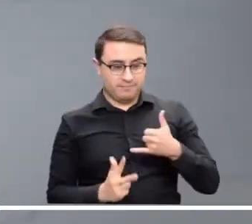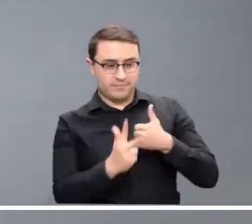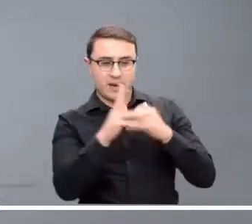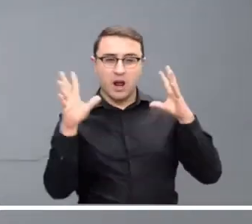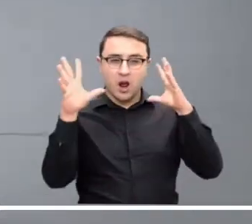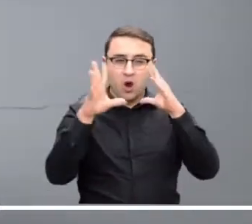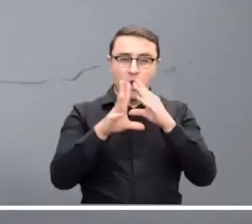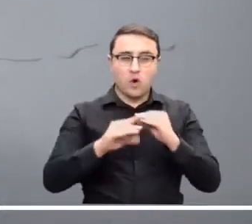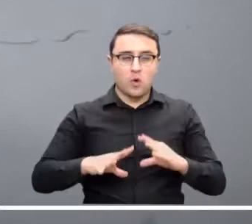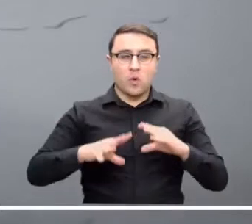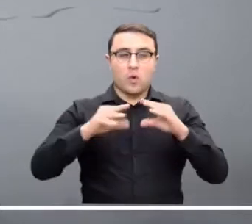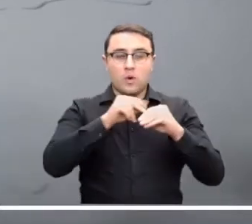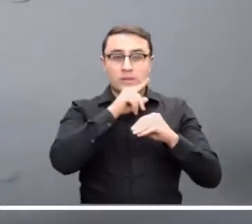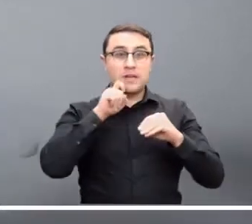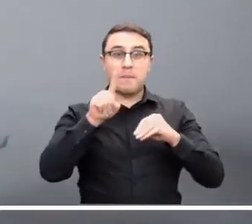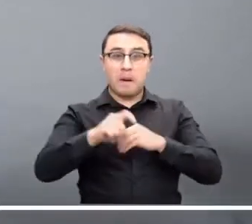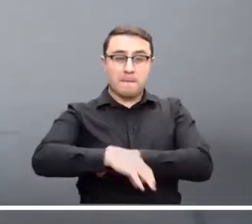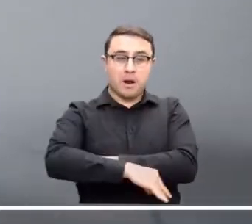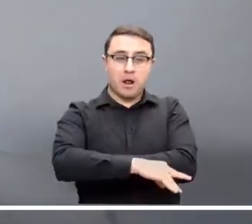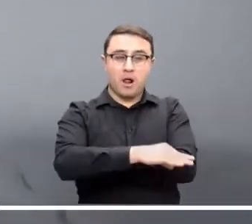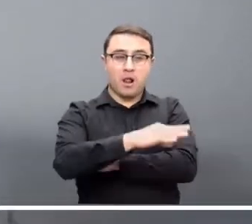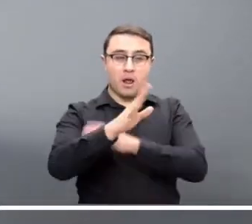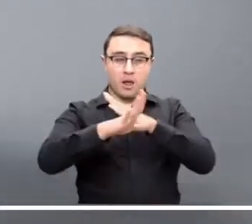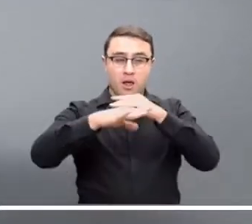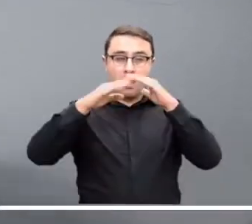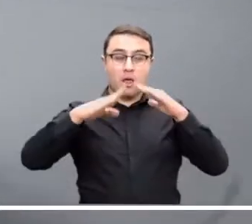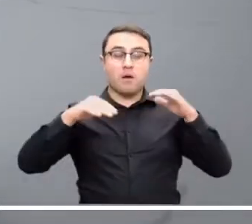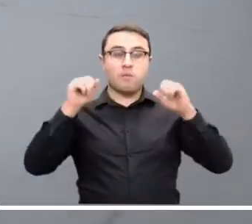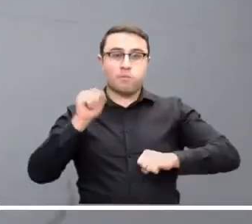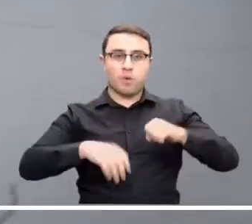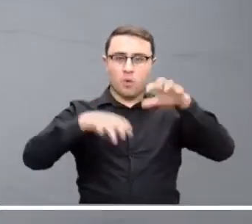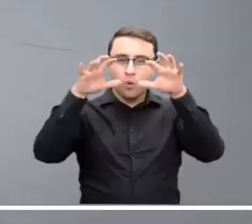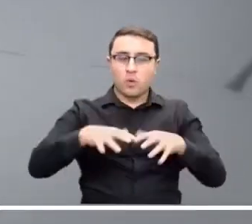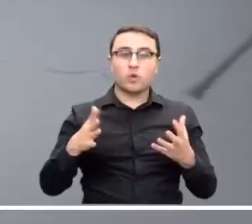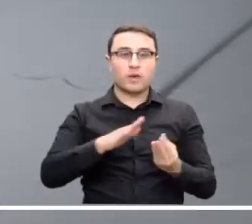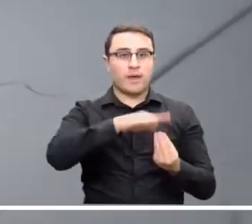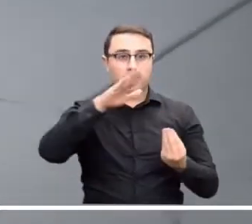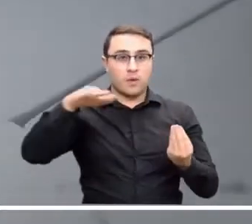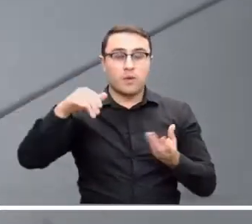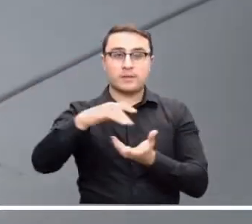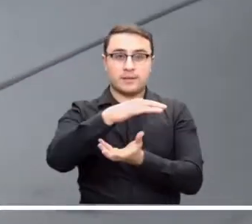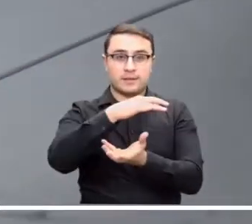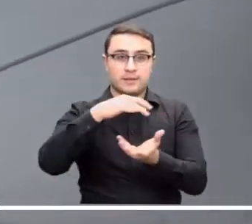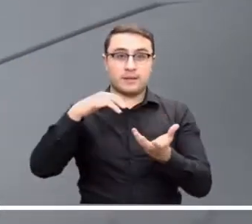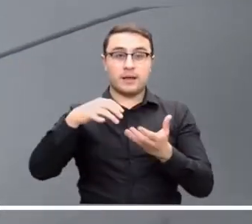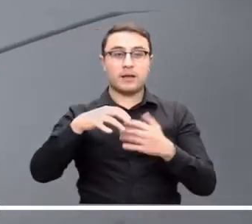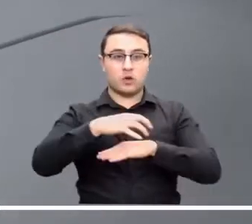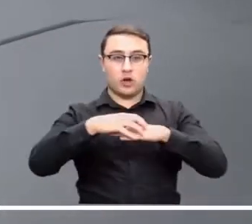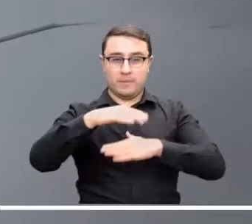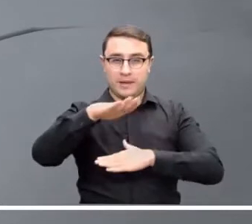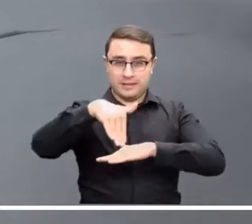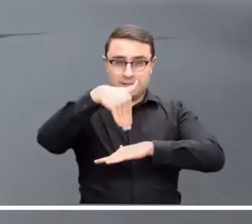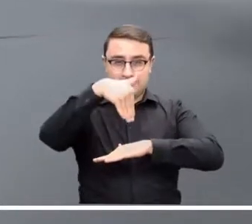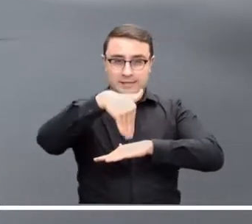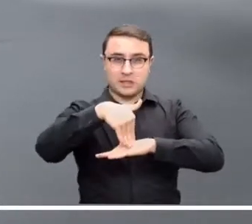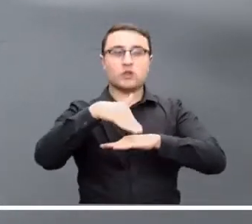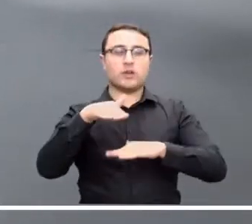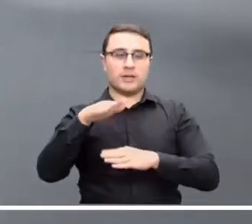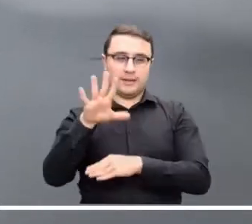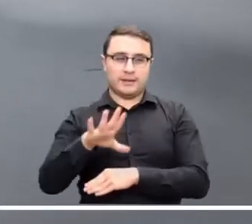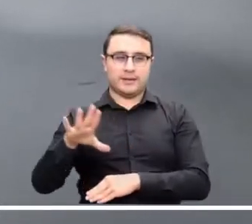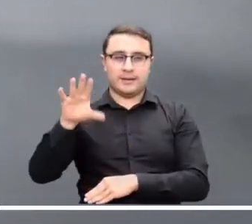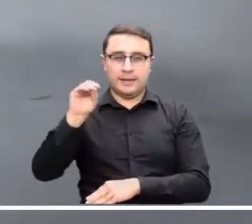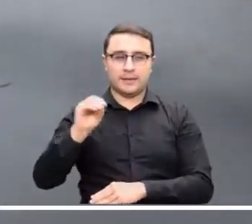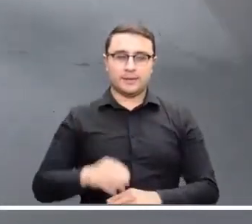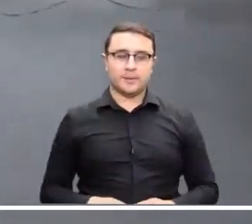La noche andina estaría seca, pero en la madrugada el incremento de la nubosidad podría ocasionar lluvias en Antioquia, Santander, centro de Tolima